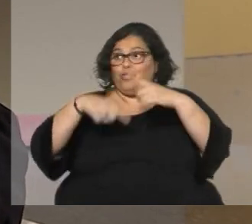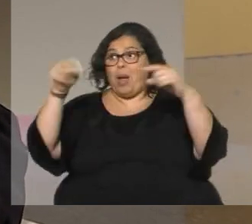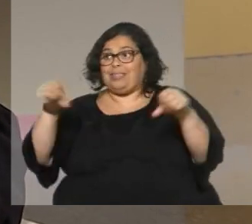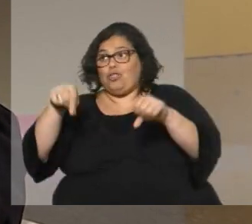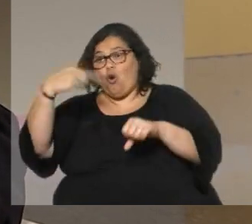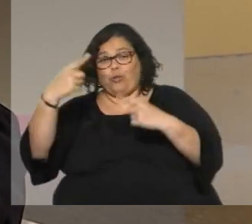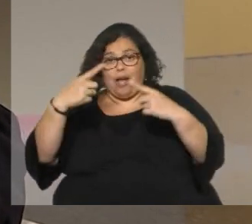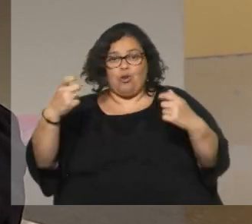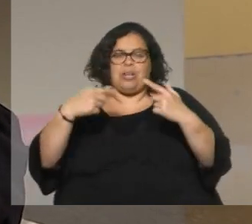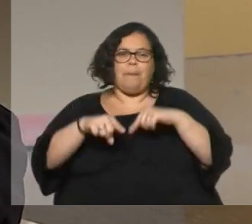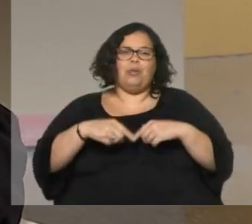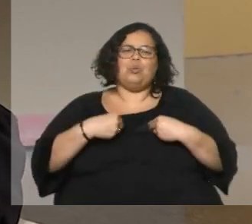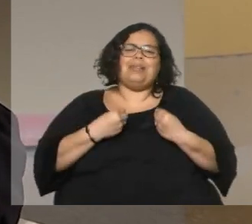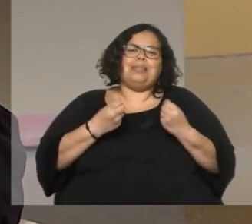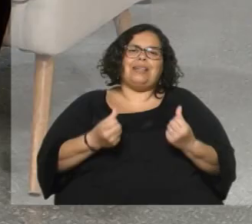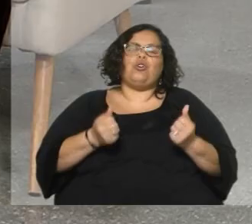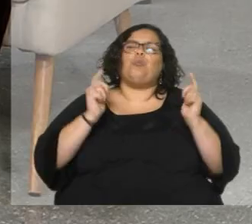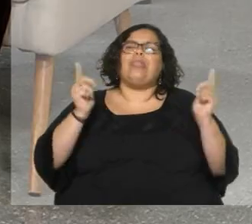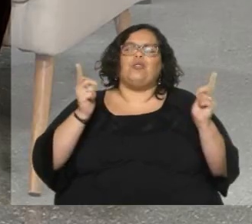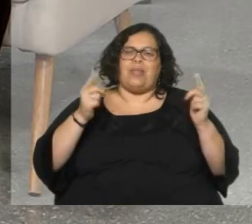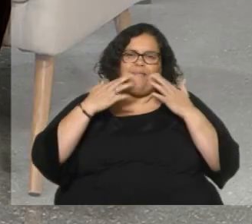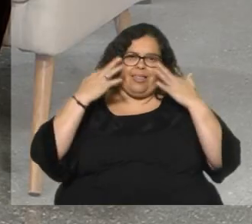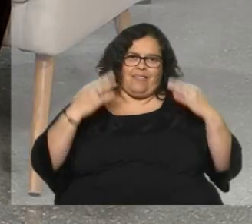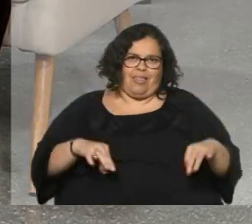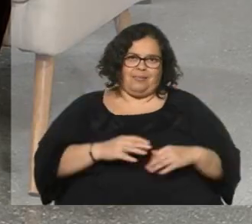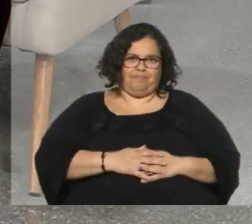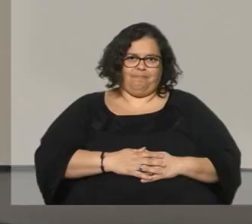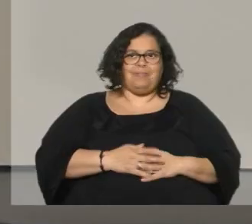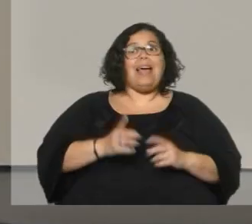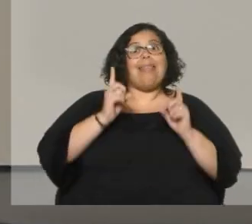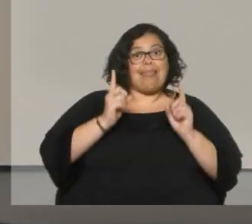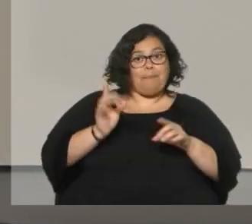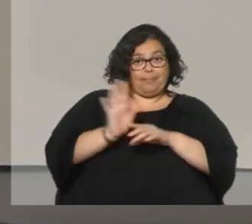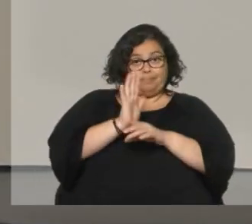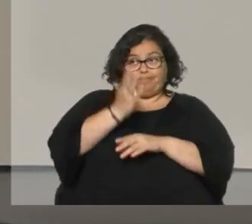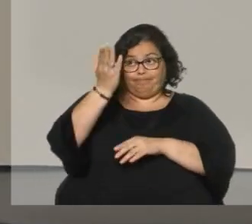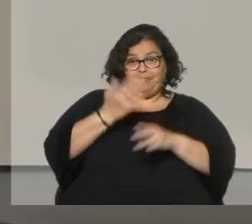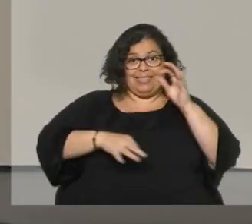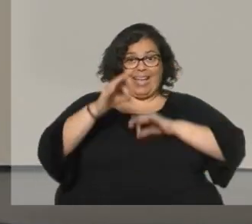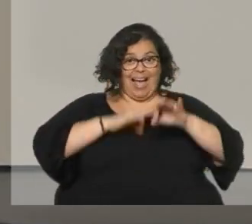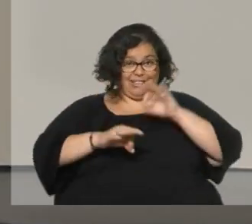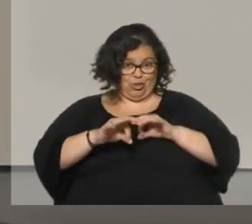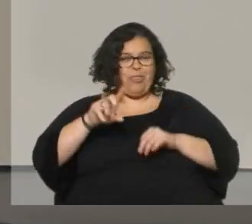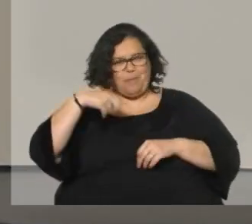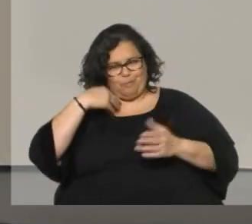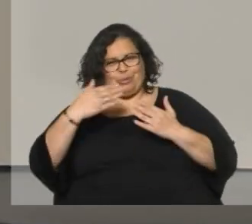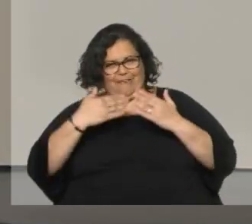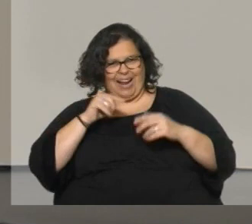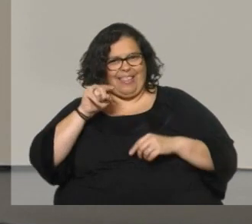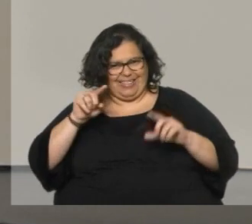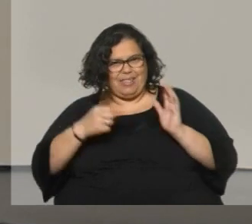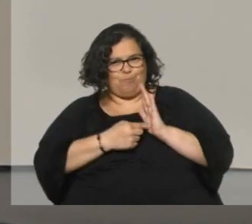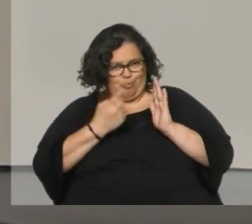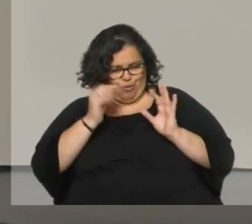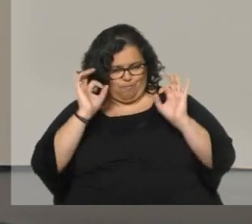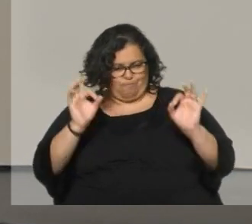créanme que es una sensación muy disfrutable realmente Actor de teatro además Javier Lazarte pero de eso vamos a hablar dentro de